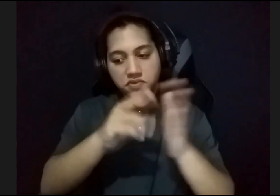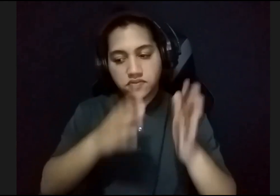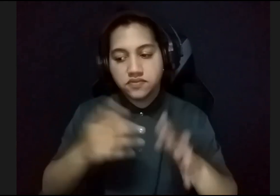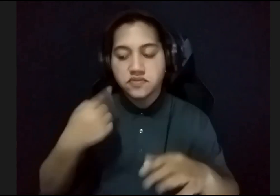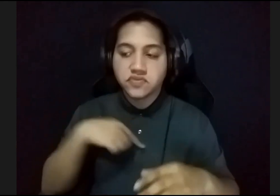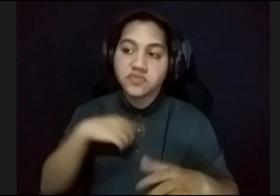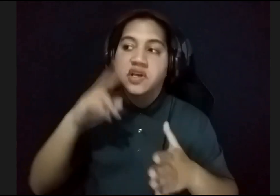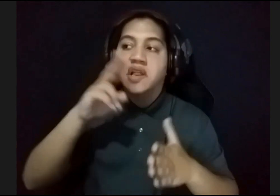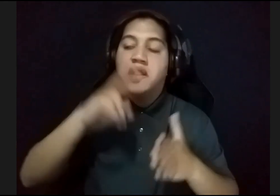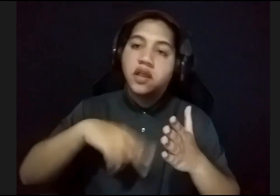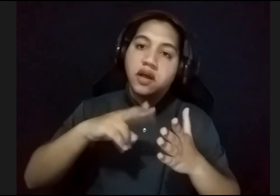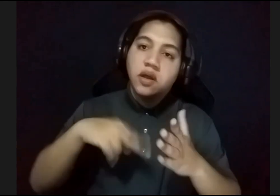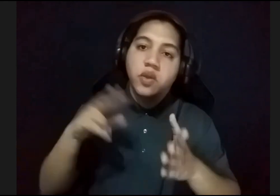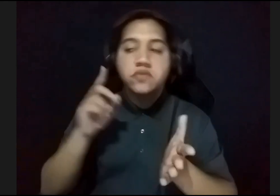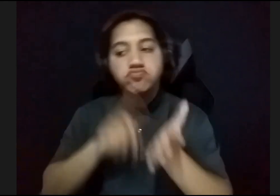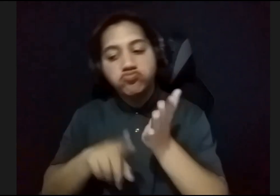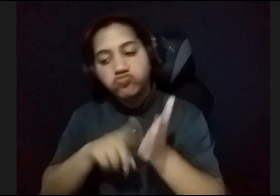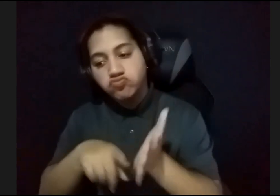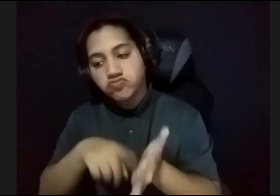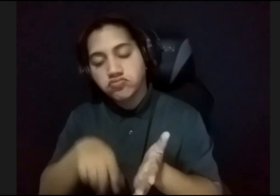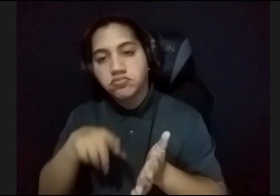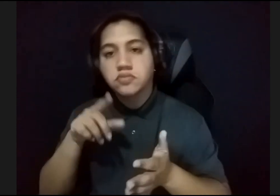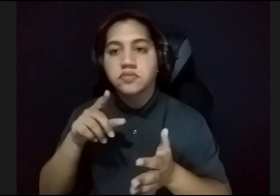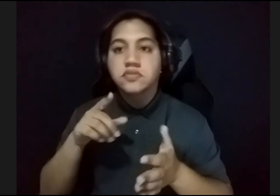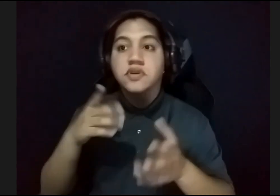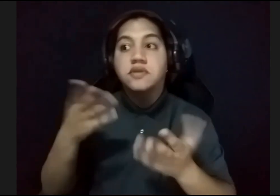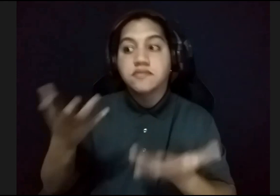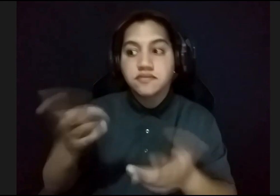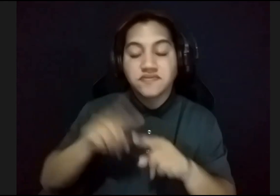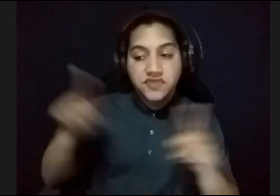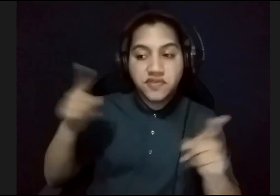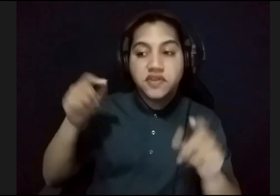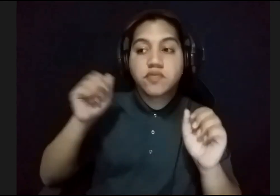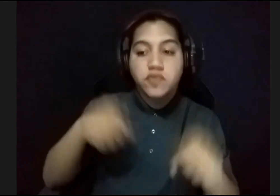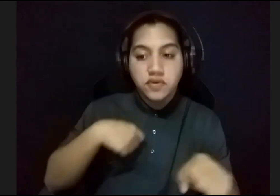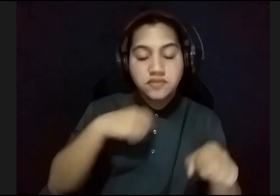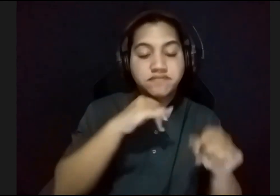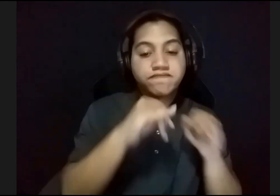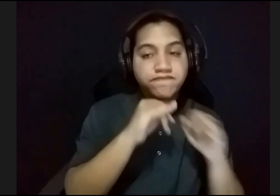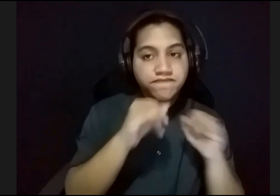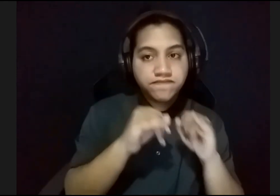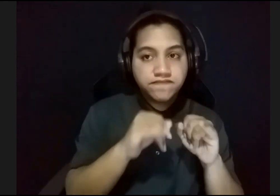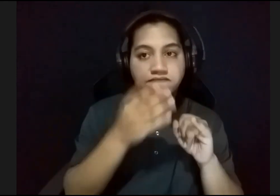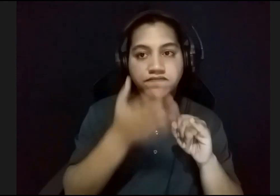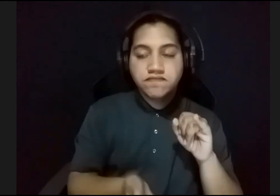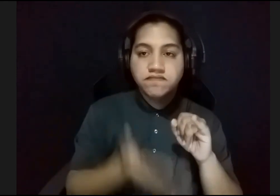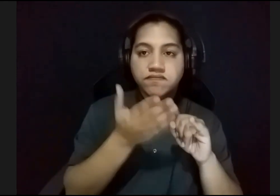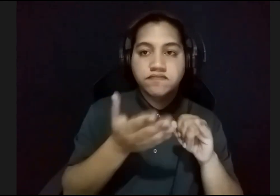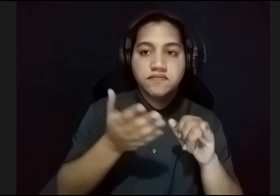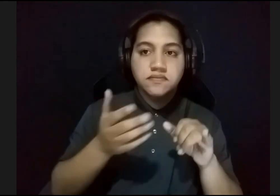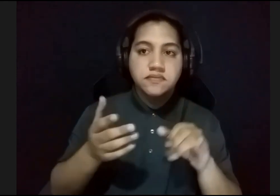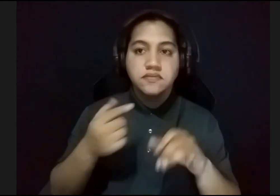leído, ha estudiado, ha investigado, a poder hablar de una figura, un personaje que uno